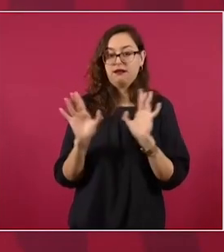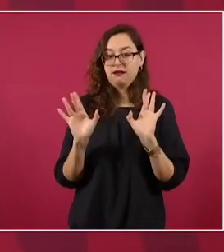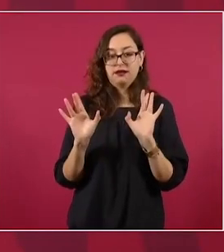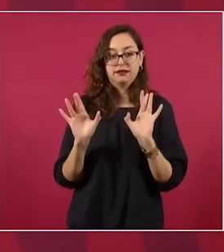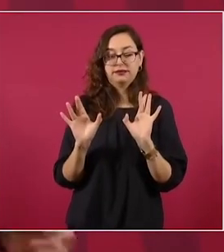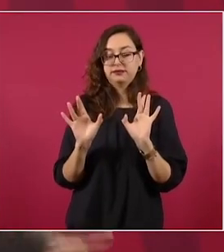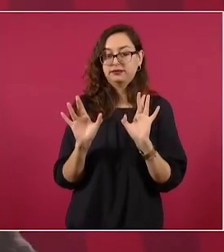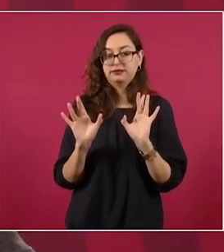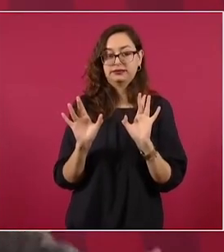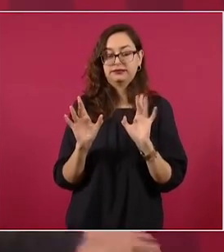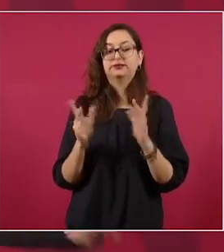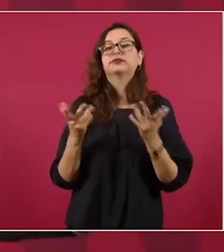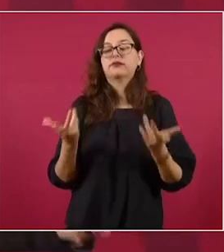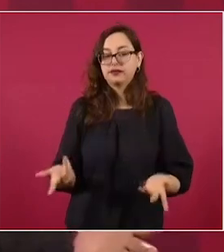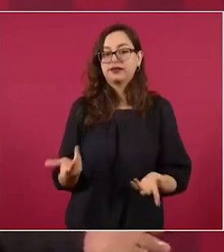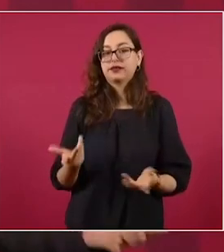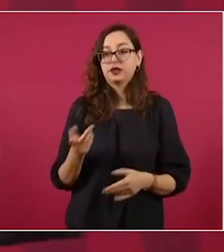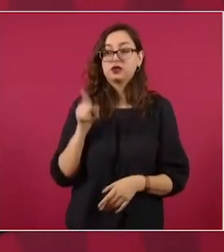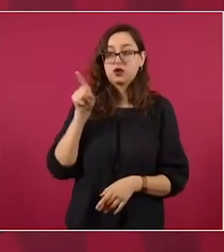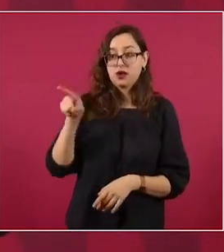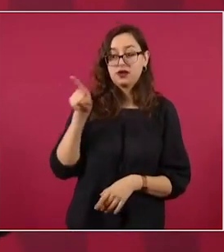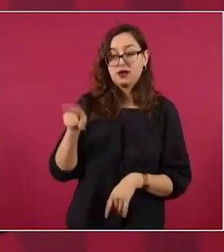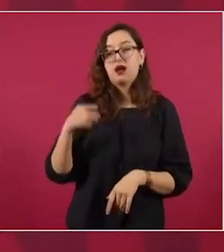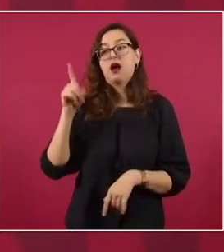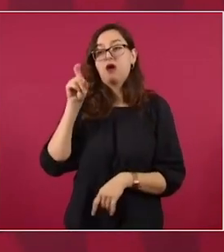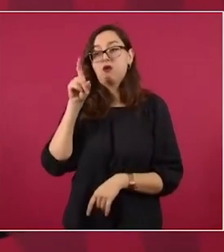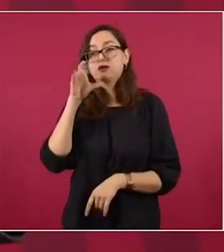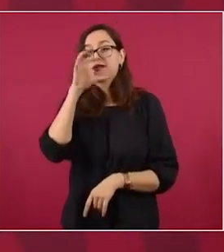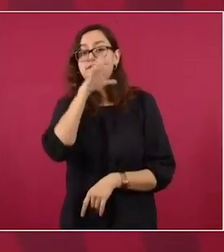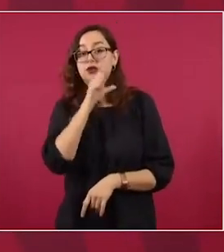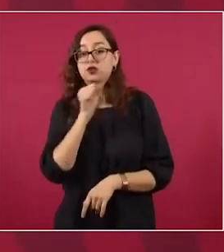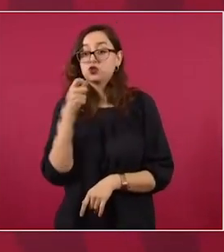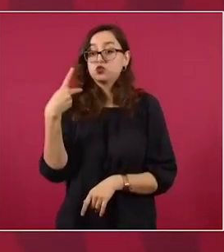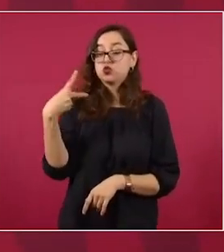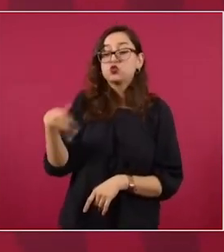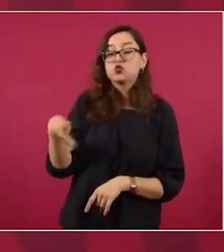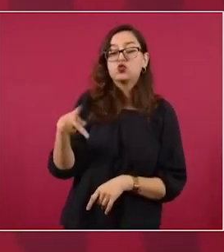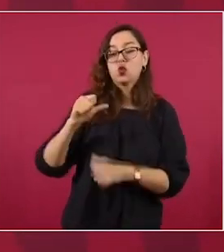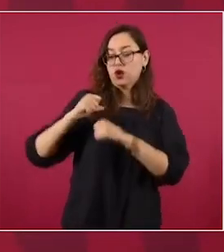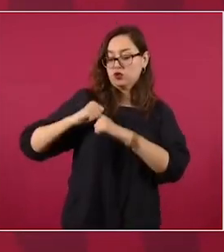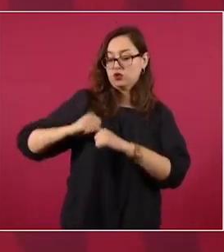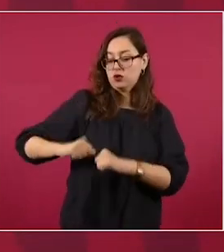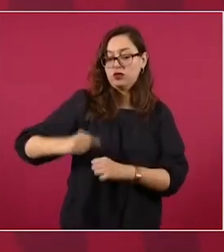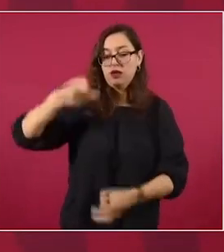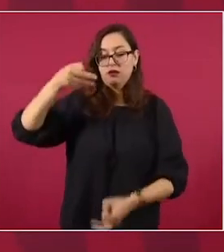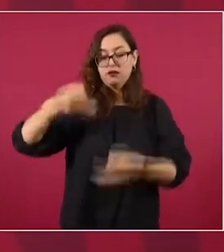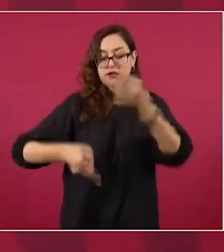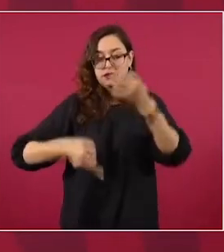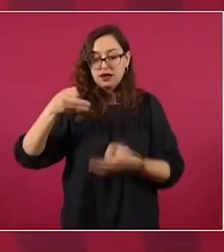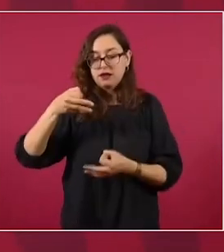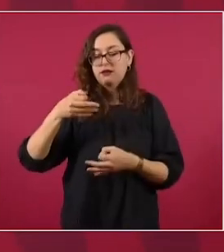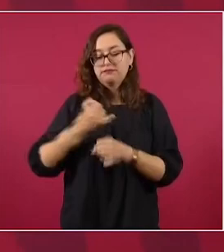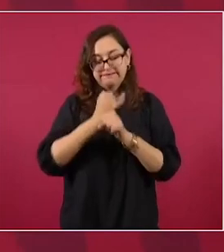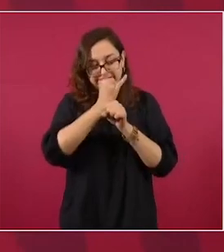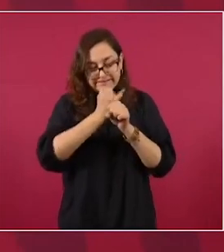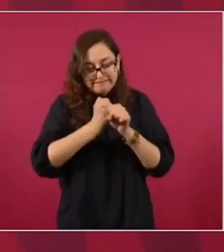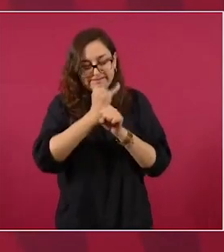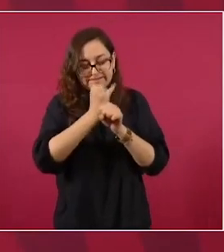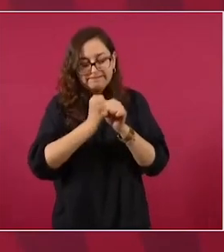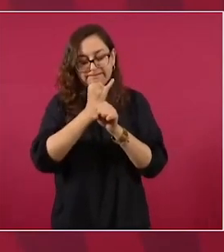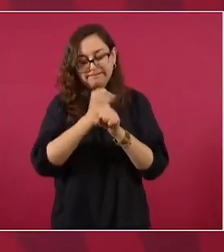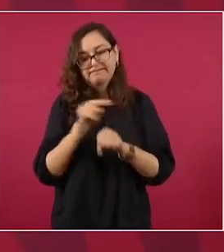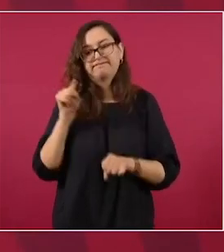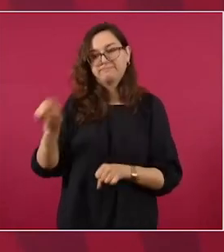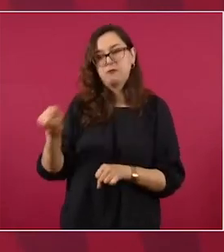Entonces, está recogiendo toda la información la fiscalía